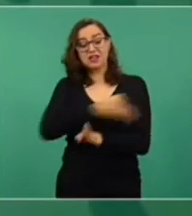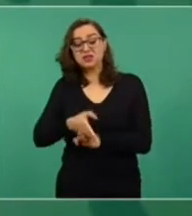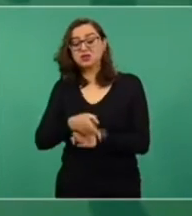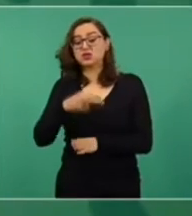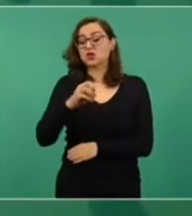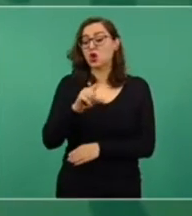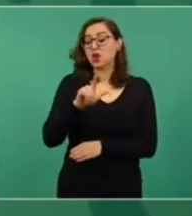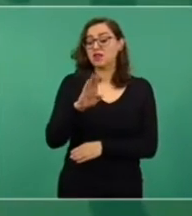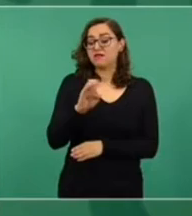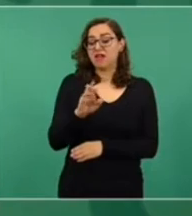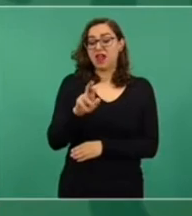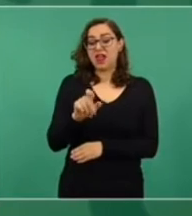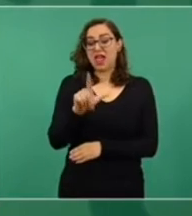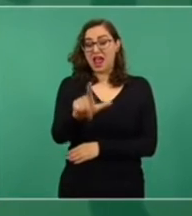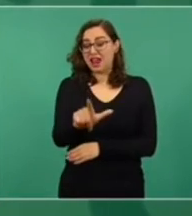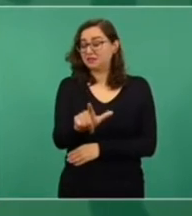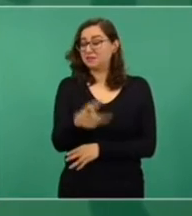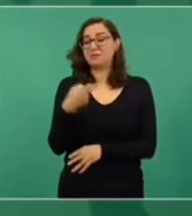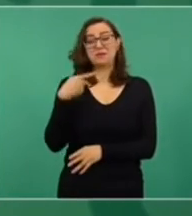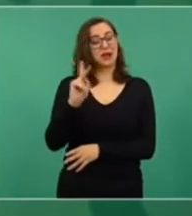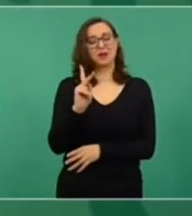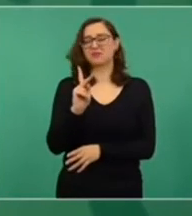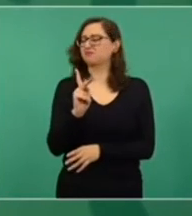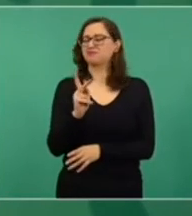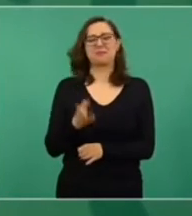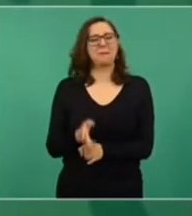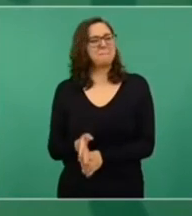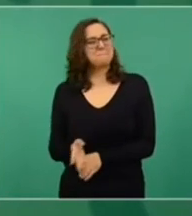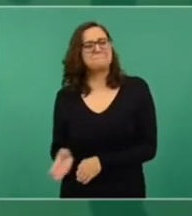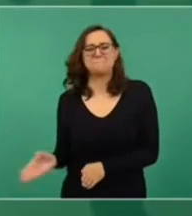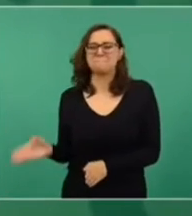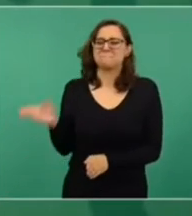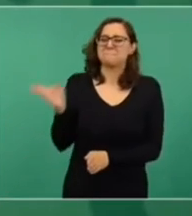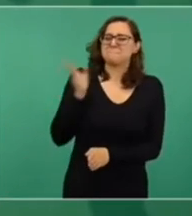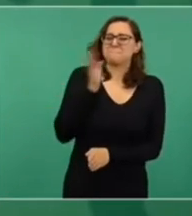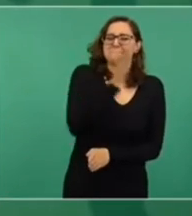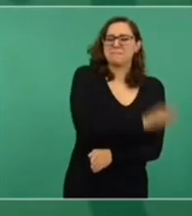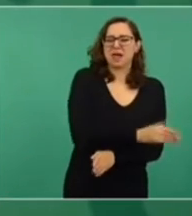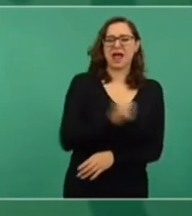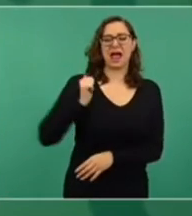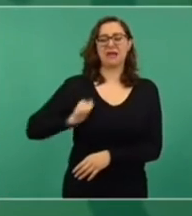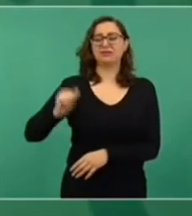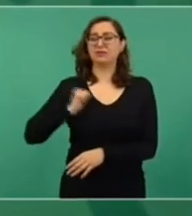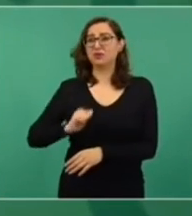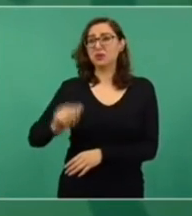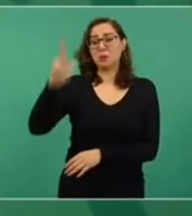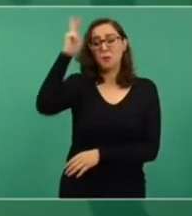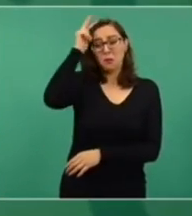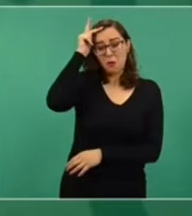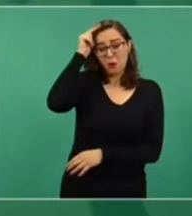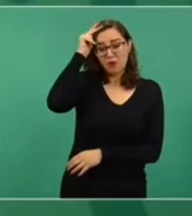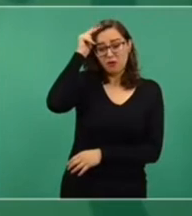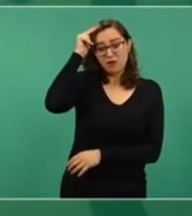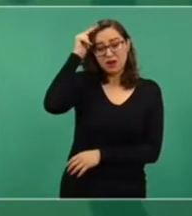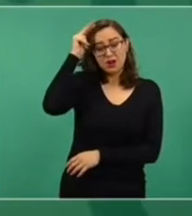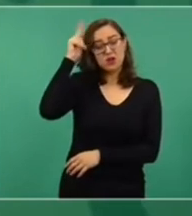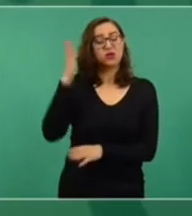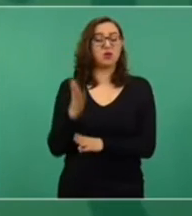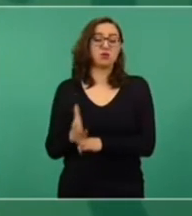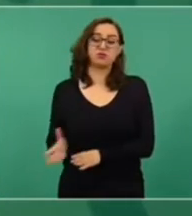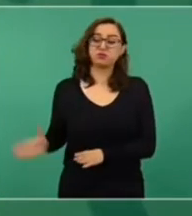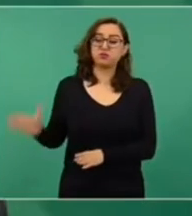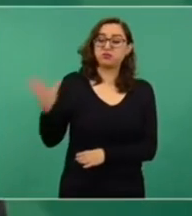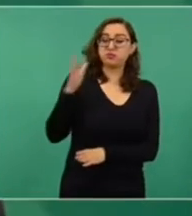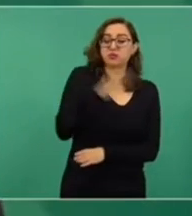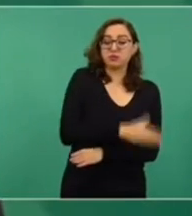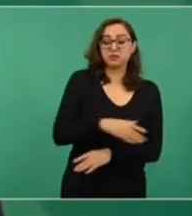neoliberal, esto viene de lejos, viene desde el porfiriato, no pudo la